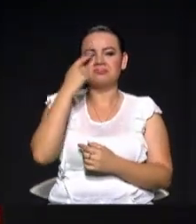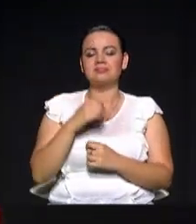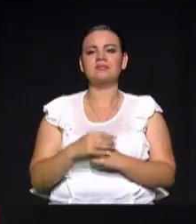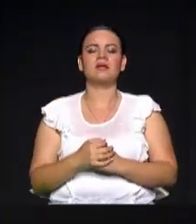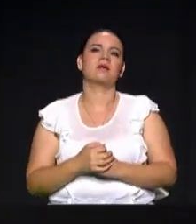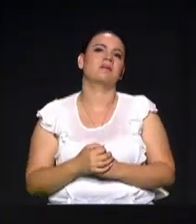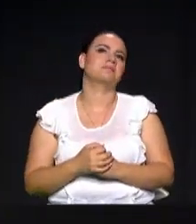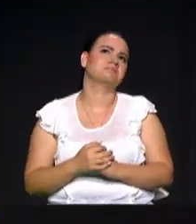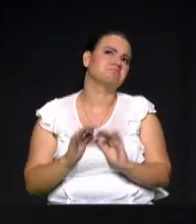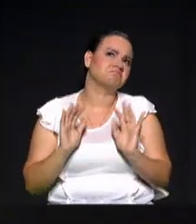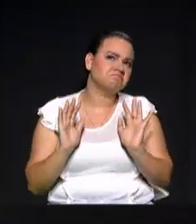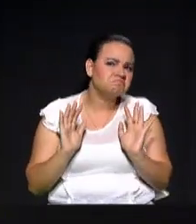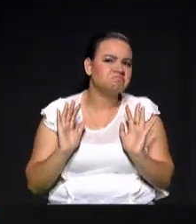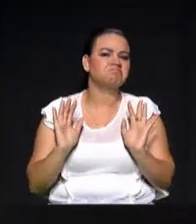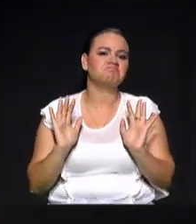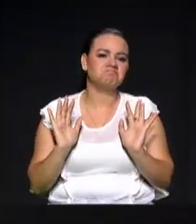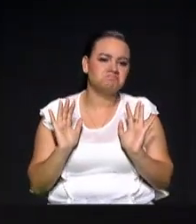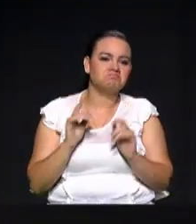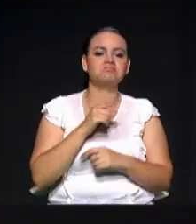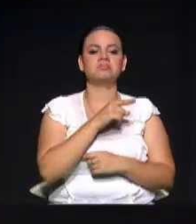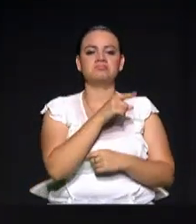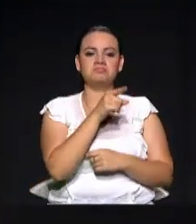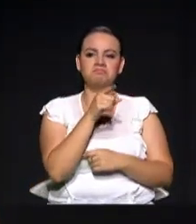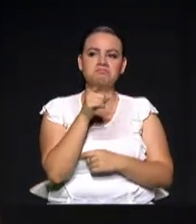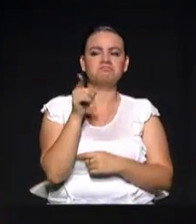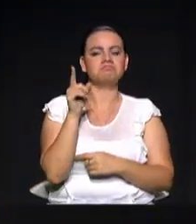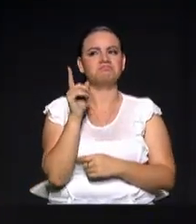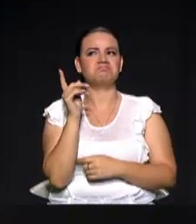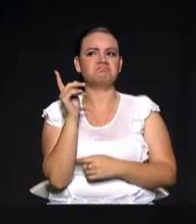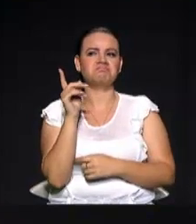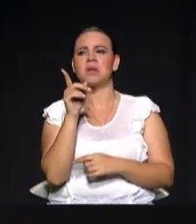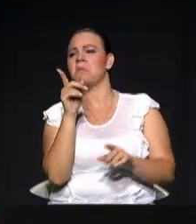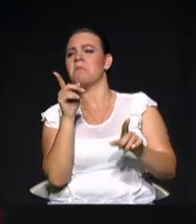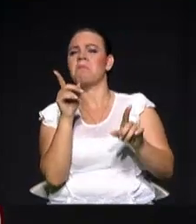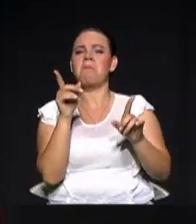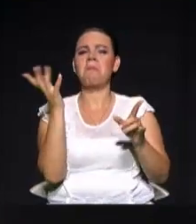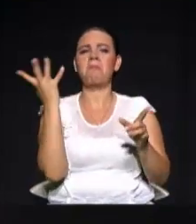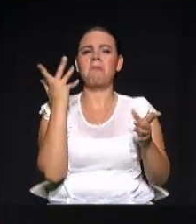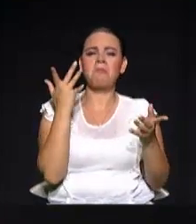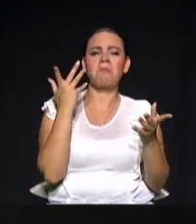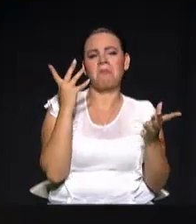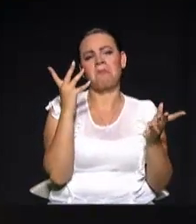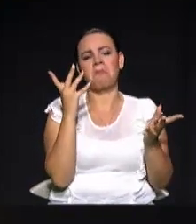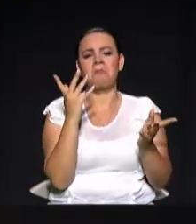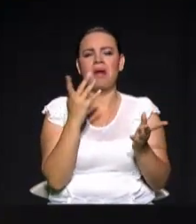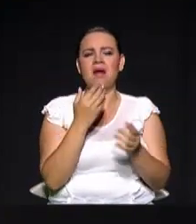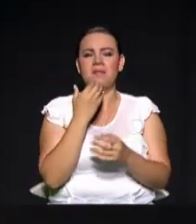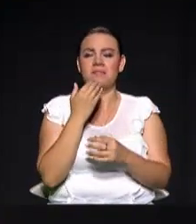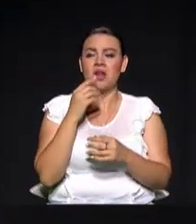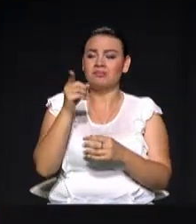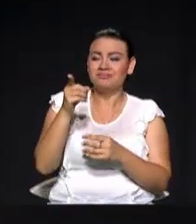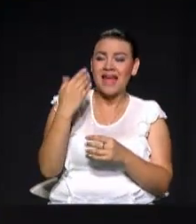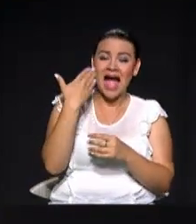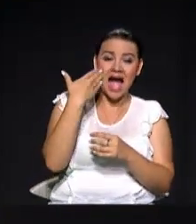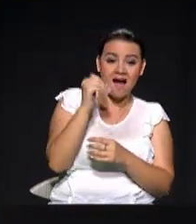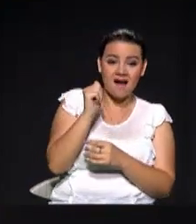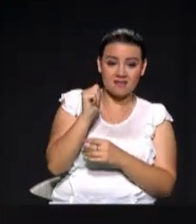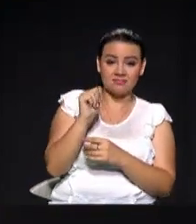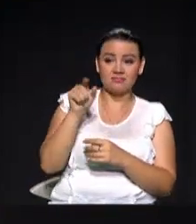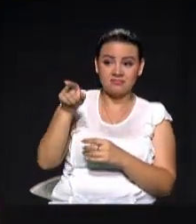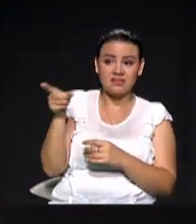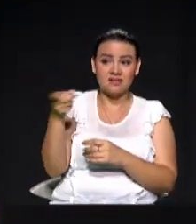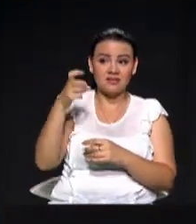Hay varios candidatos que me gustan en algunas de sus propuestas, y aquí específicamente me gusta la de Gema Mejía, porque